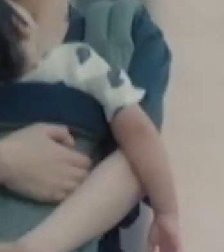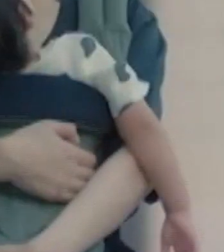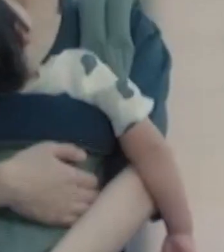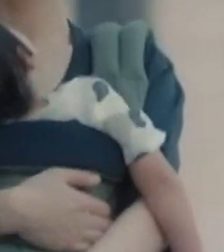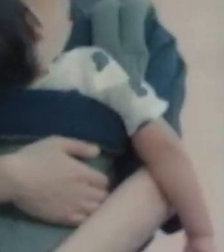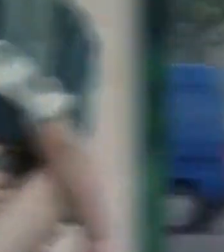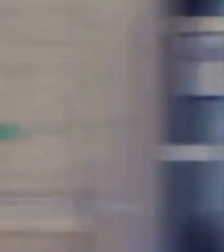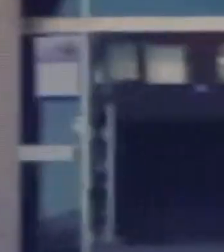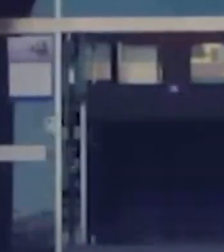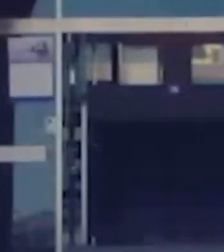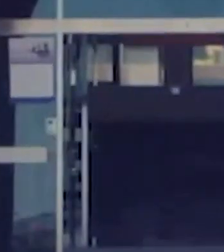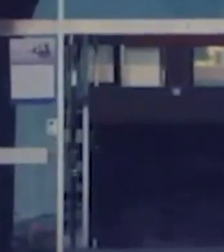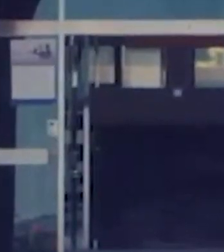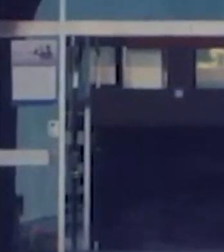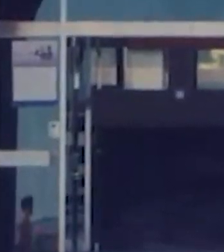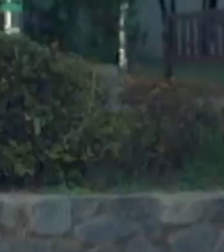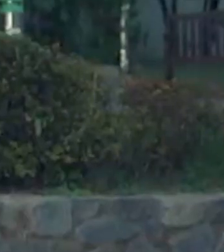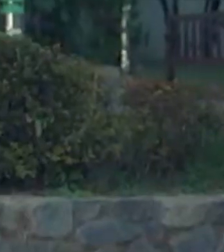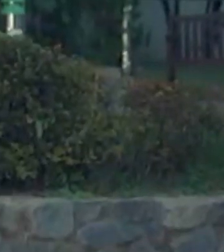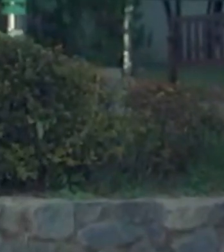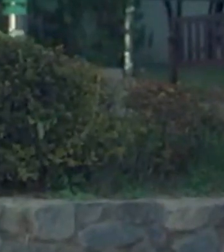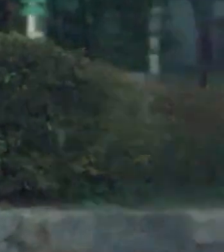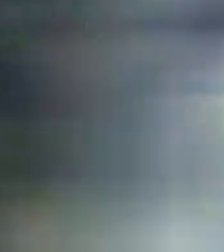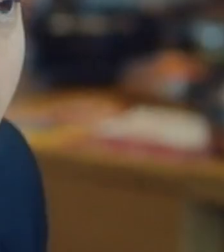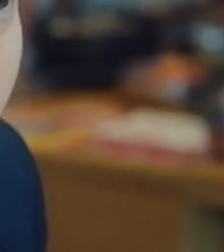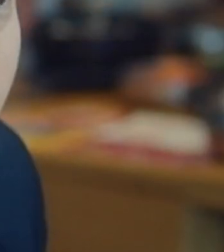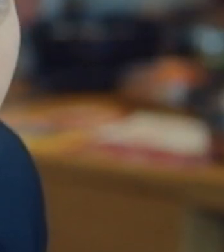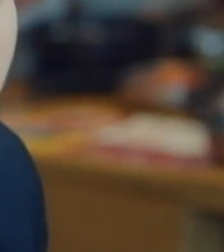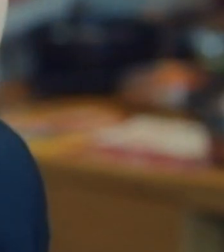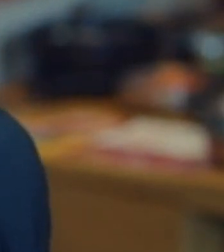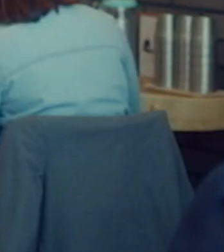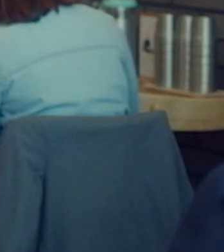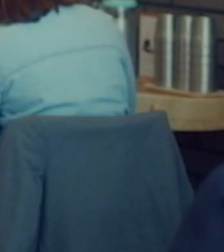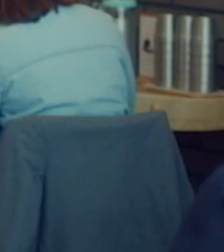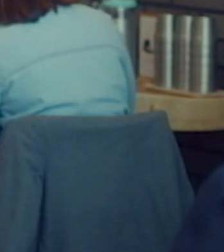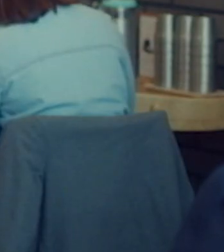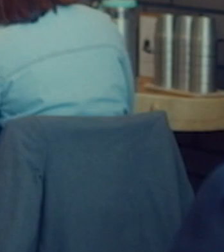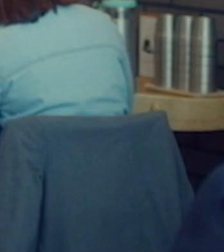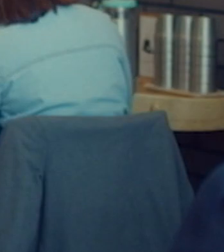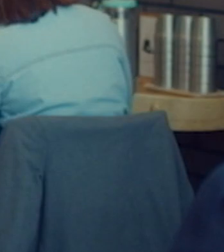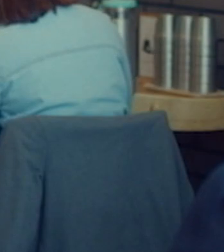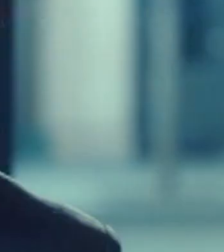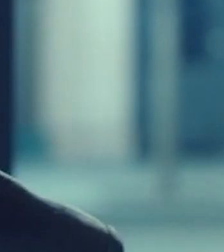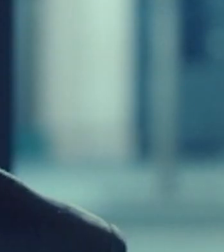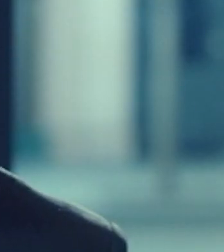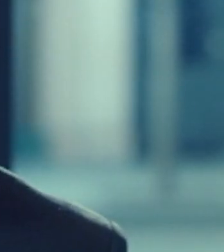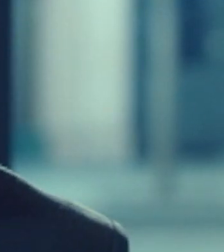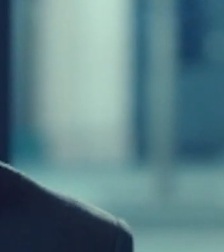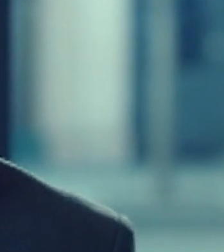esta semana matrimonio en retroceso oh